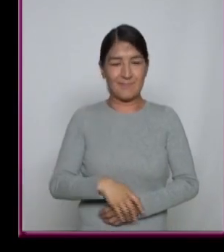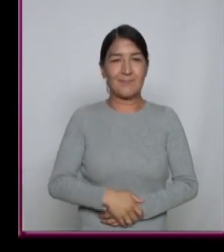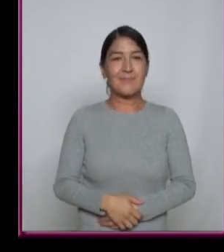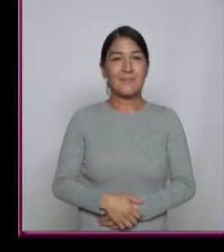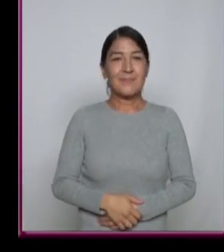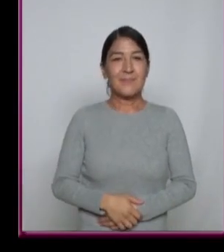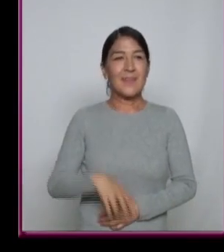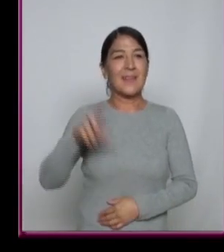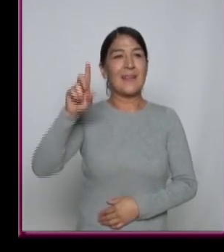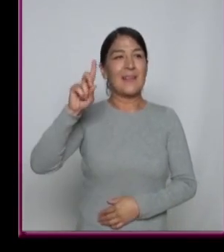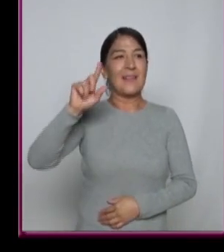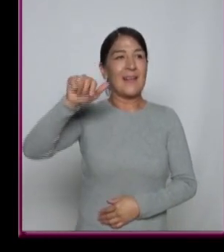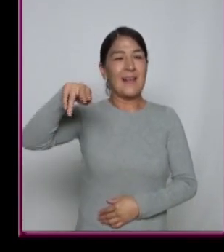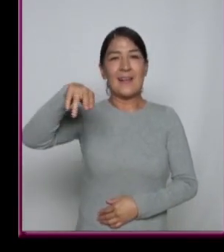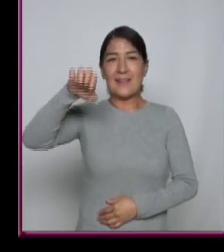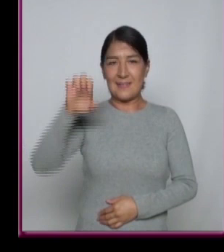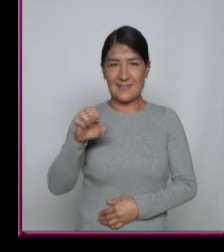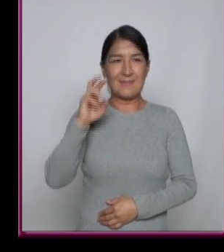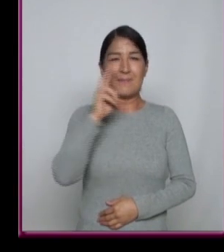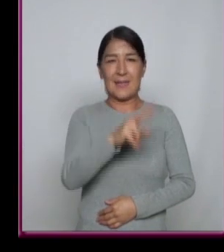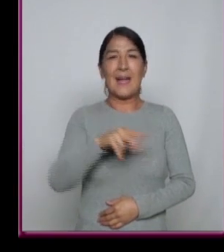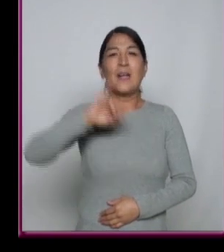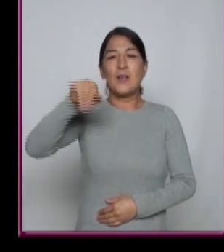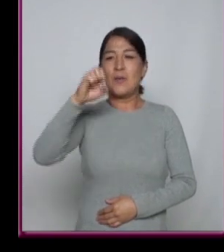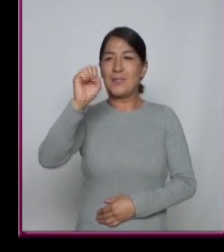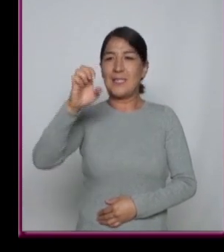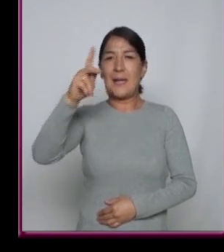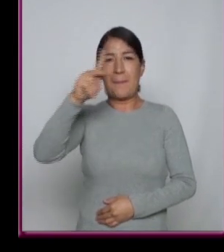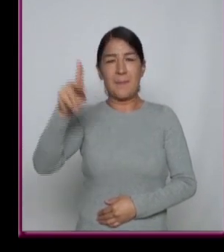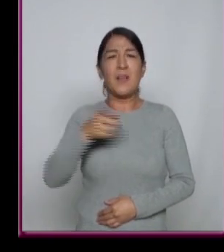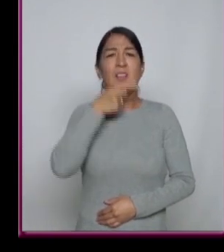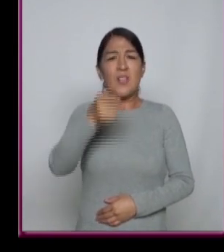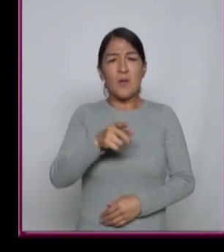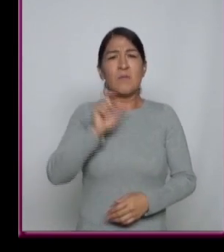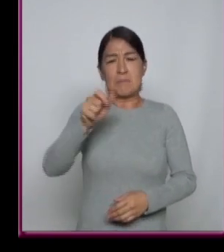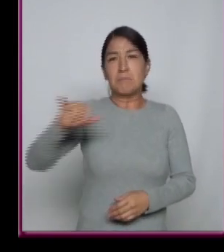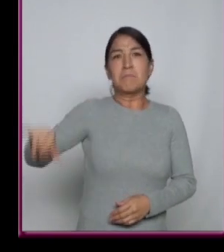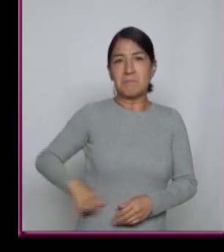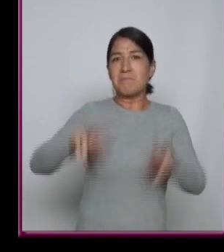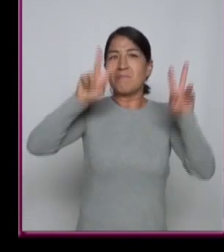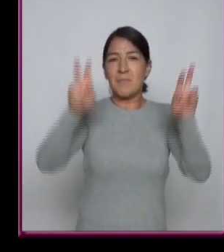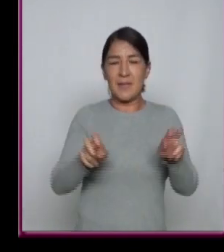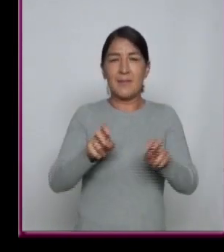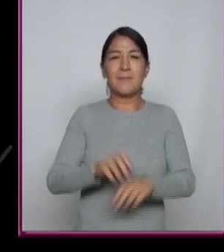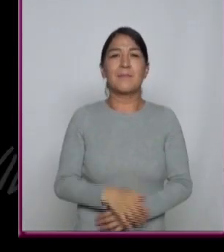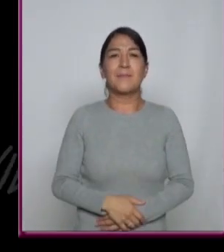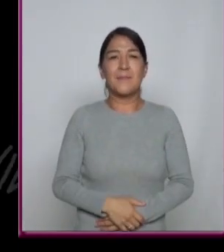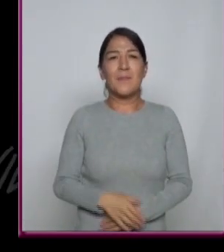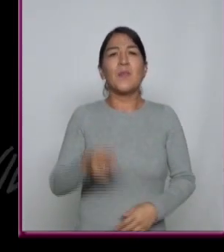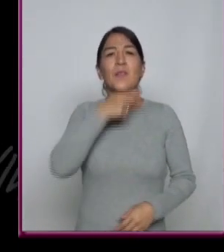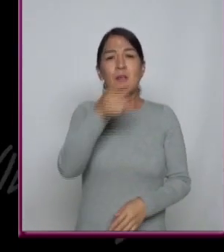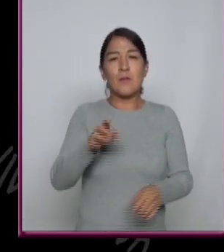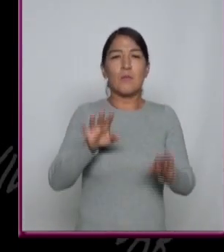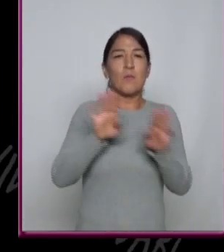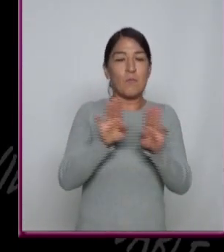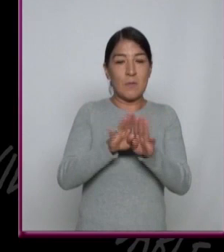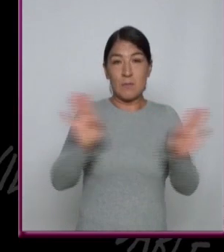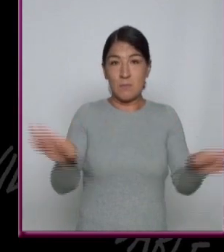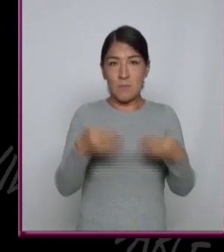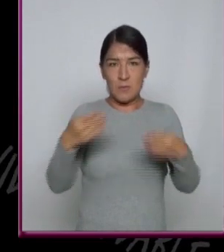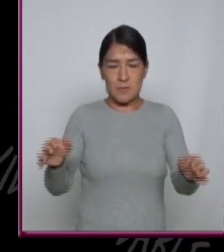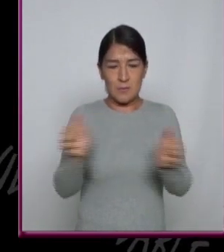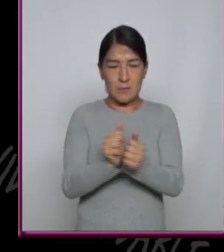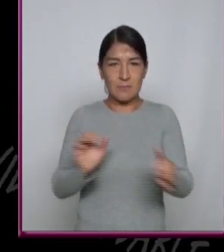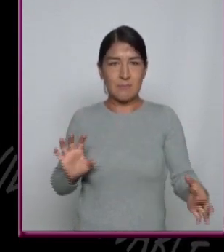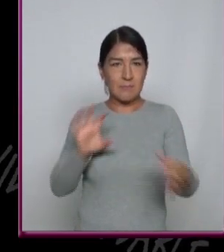señor tan elegante se llamaba Joseph Fourier y dijo algo interesante Básicamente que todas las notas musicales